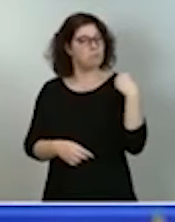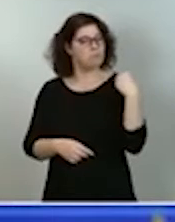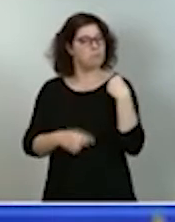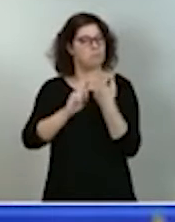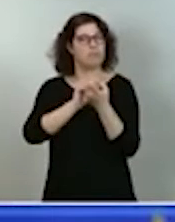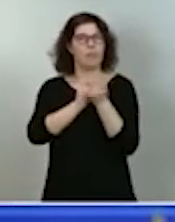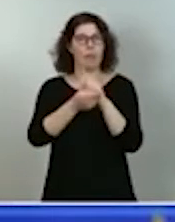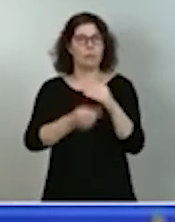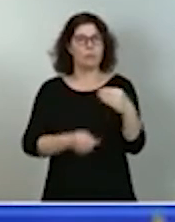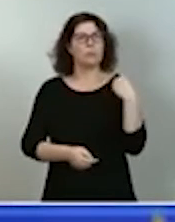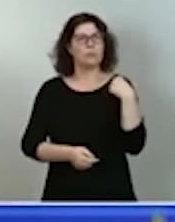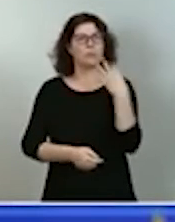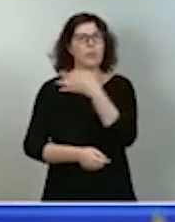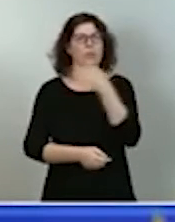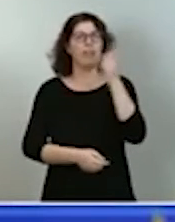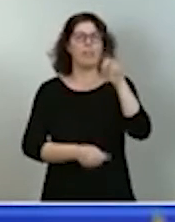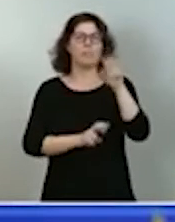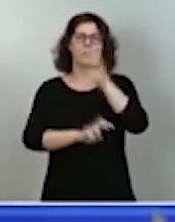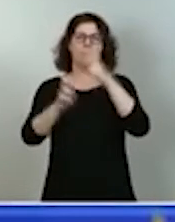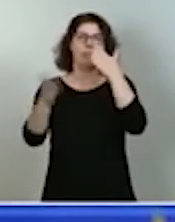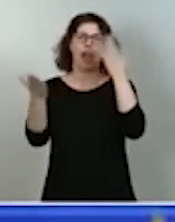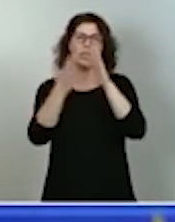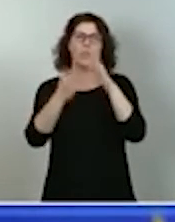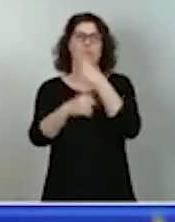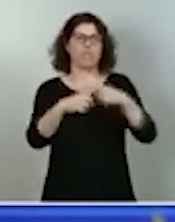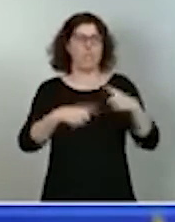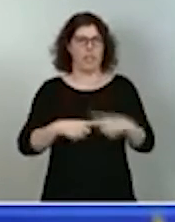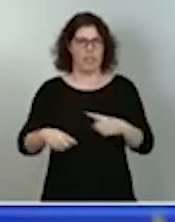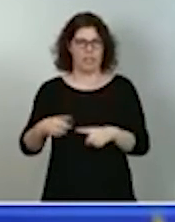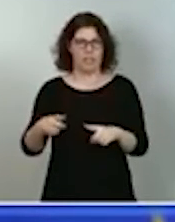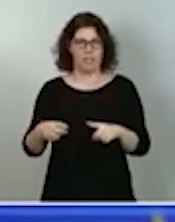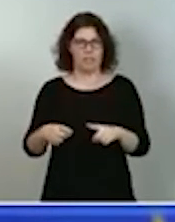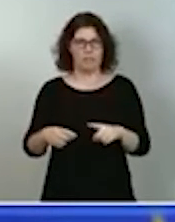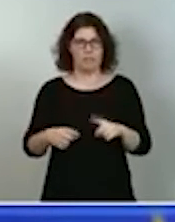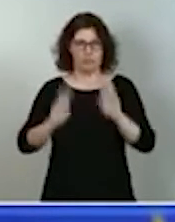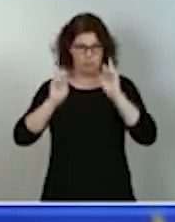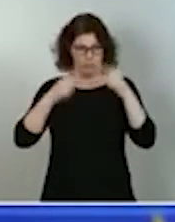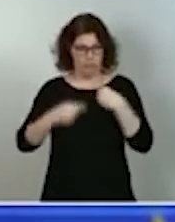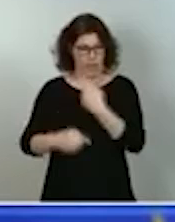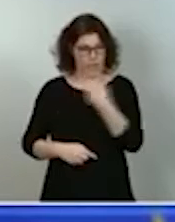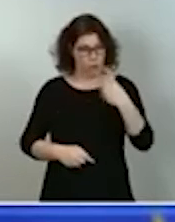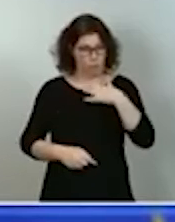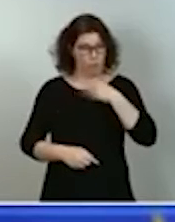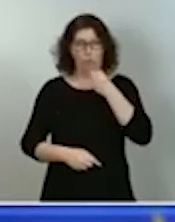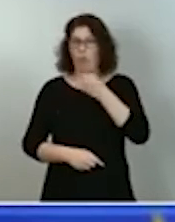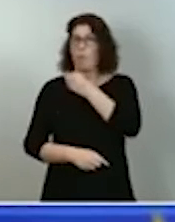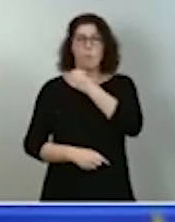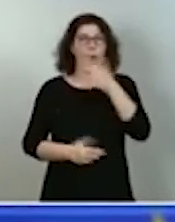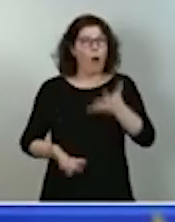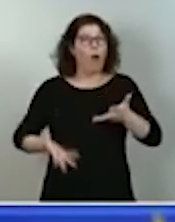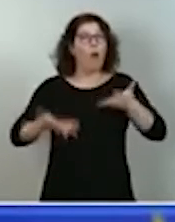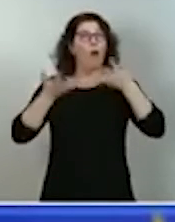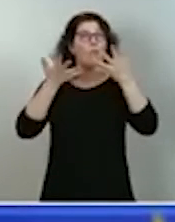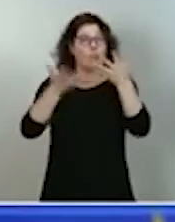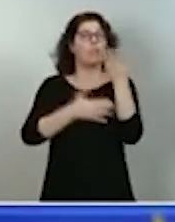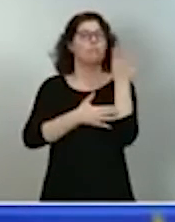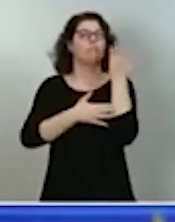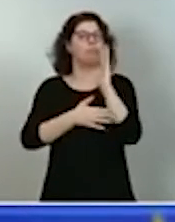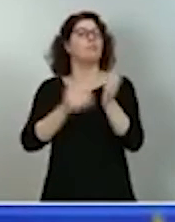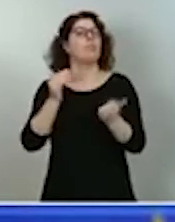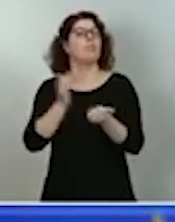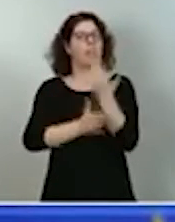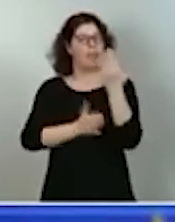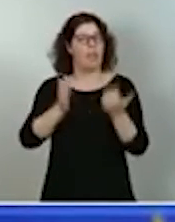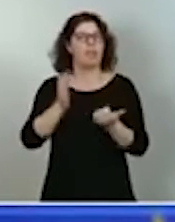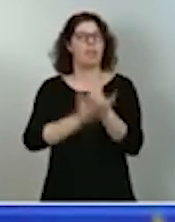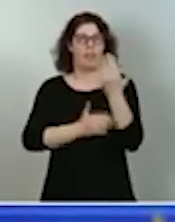con actitudes diferentes, las mejores de las que todos seamos capaces poner en lo alto del día a día que ahora nos